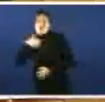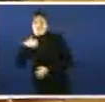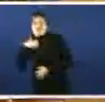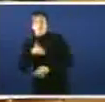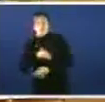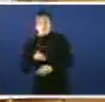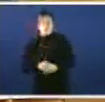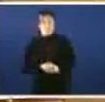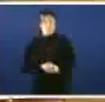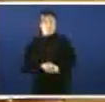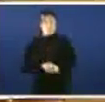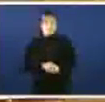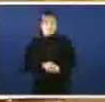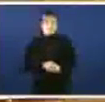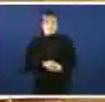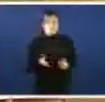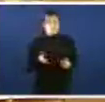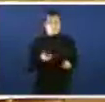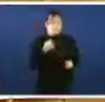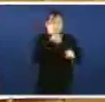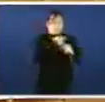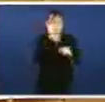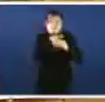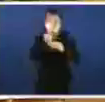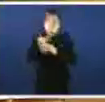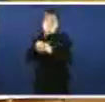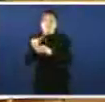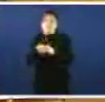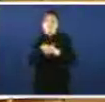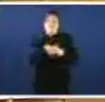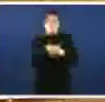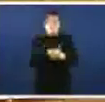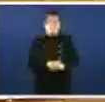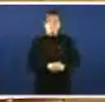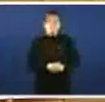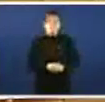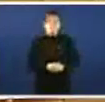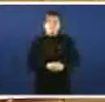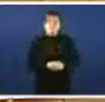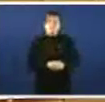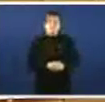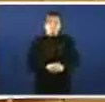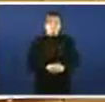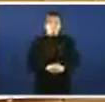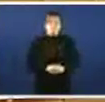Entre os exabruptos que se voten porque ese día unha reouse con mal pé